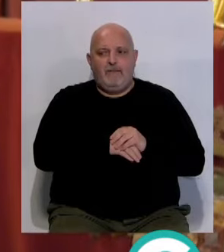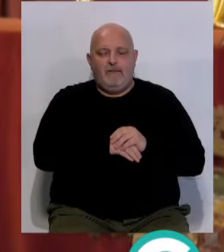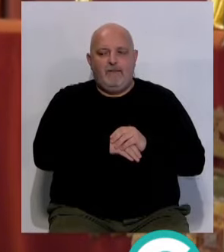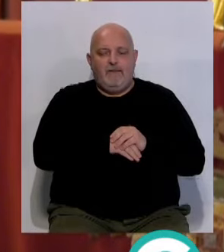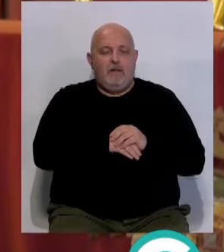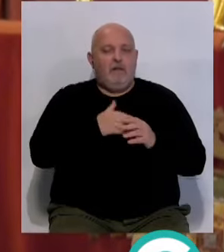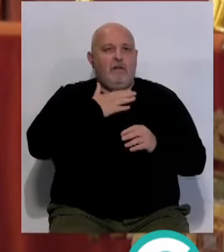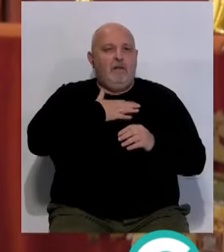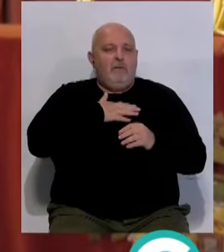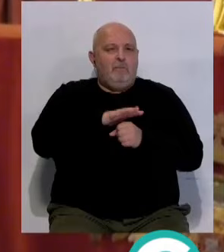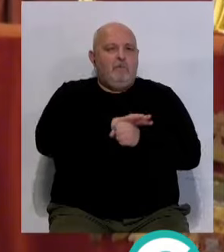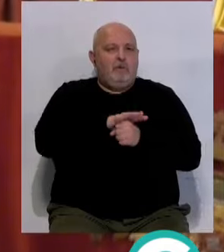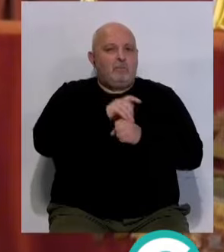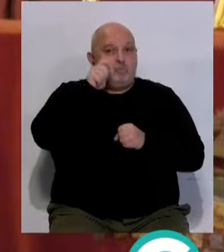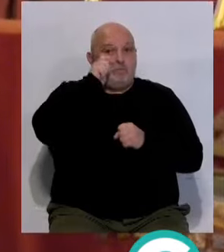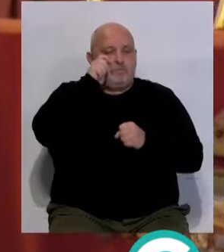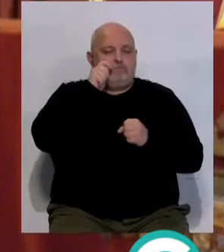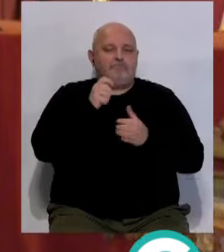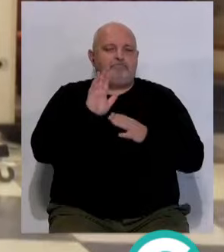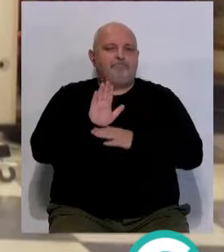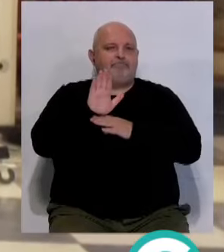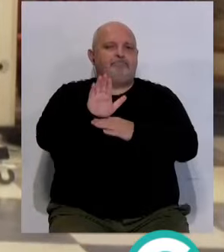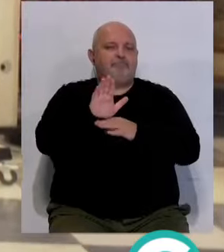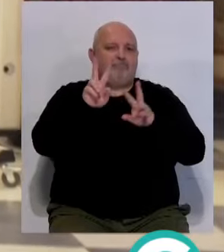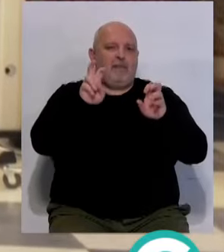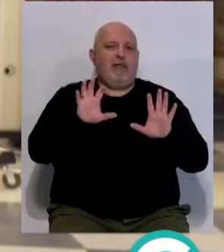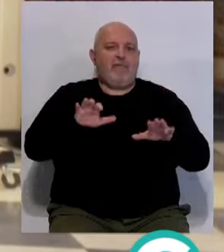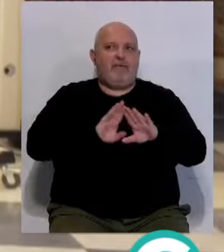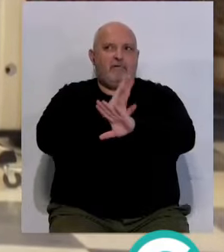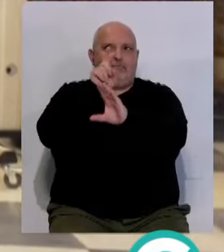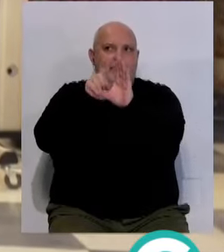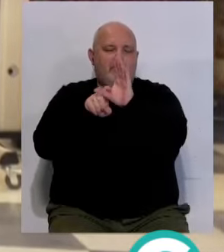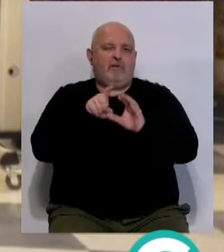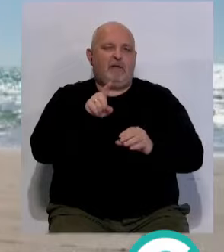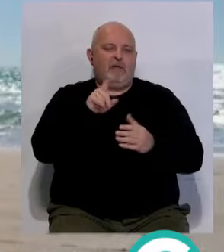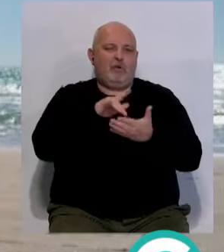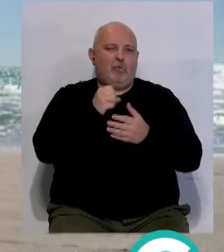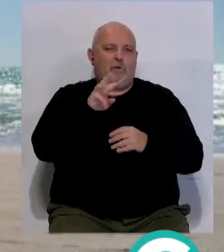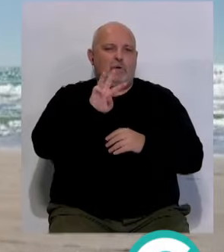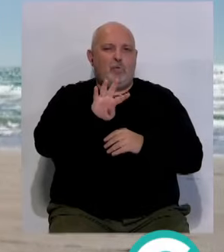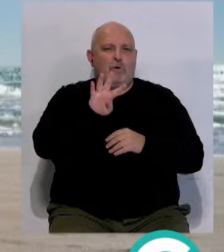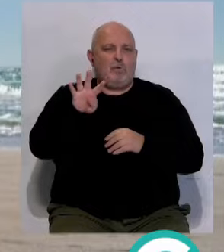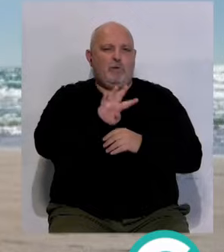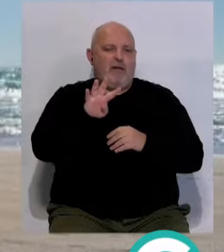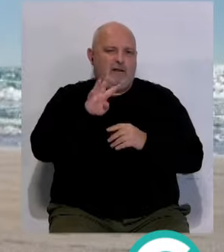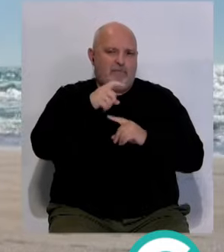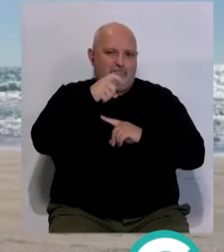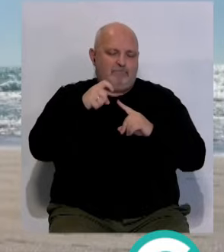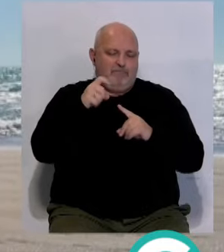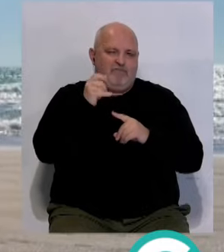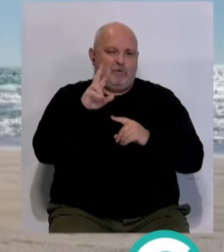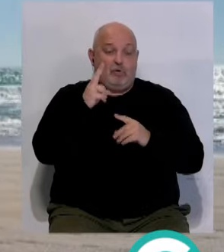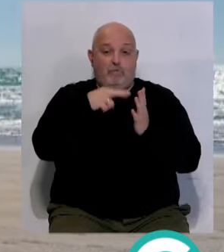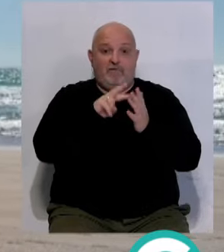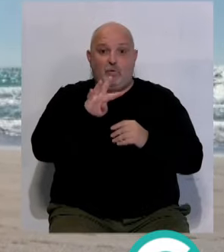El Patronato Provincial de Turismo ha dado a conocer la presencia de Cádiz en Fitur que cumple su edición número 44, una oferta que este